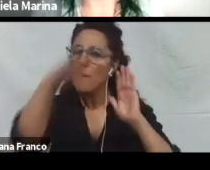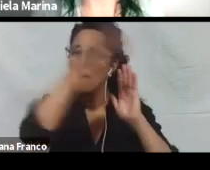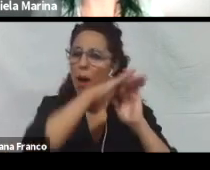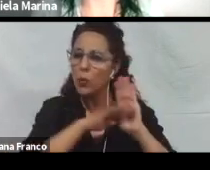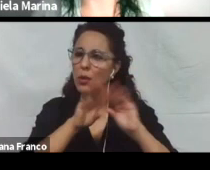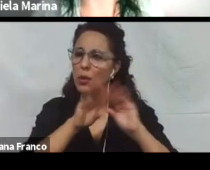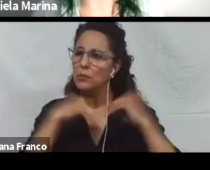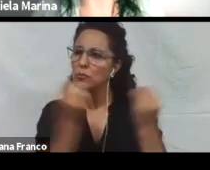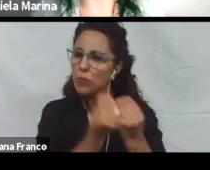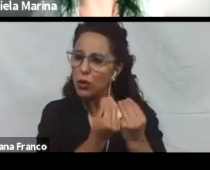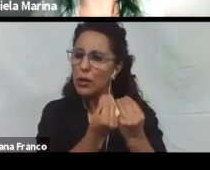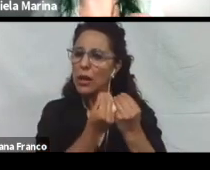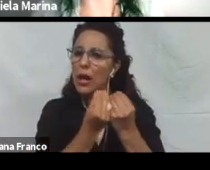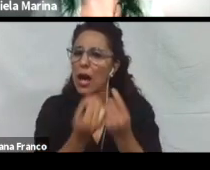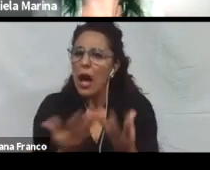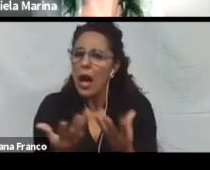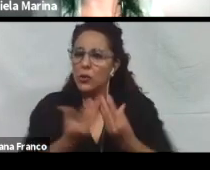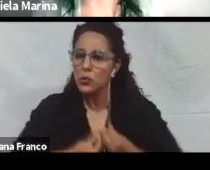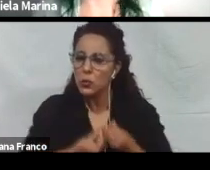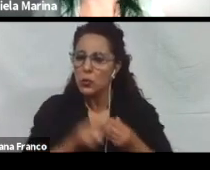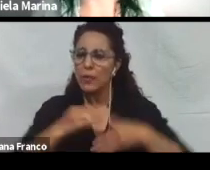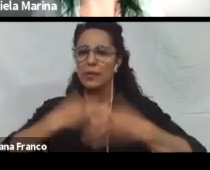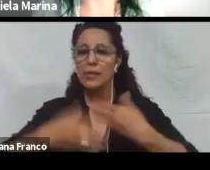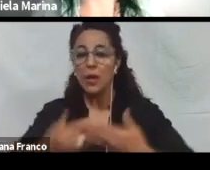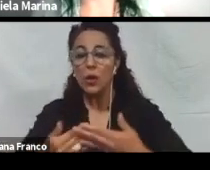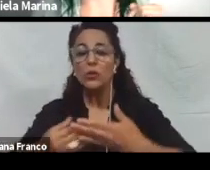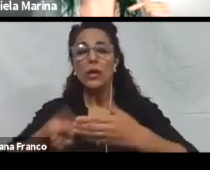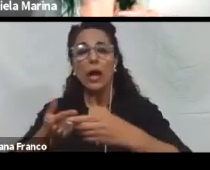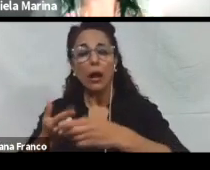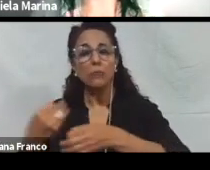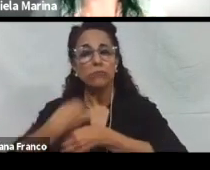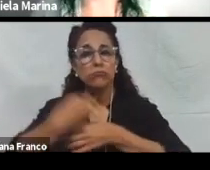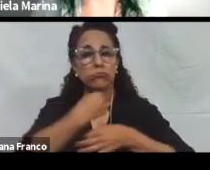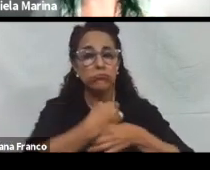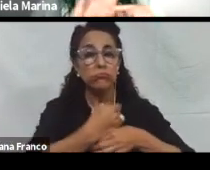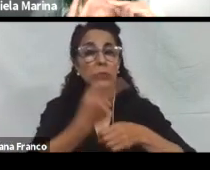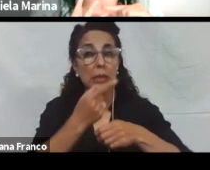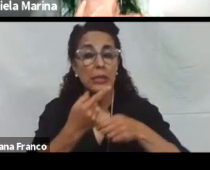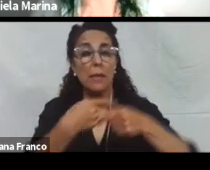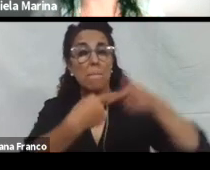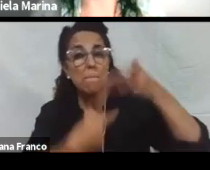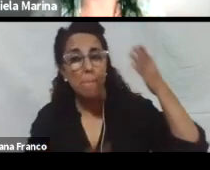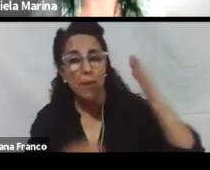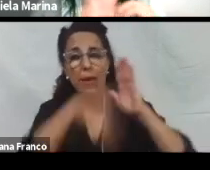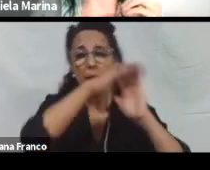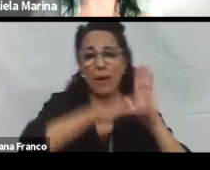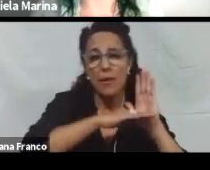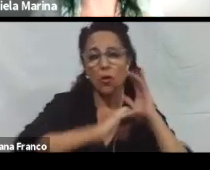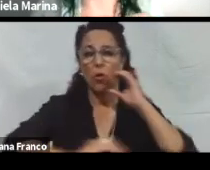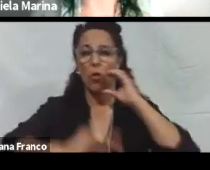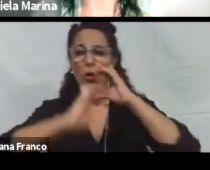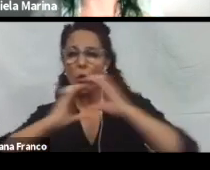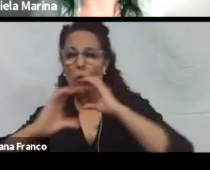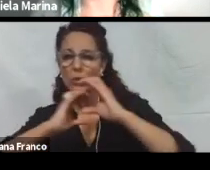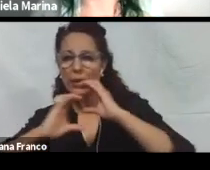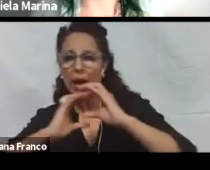ayudan a desarrollar un diseño instruccional, ya sea desde los métodos de aprendizaje, la comunicación, materiales